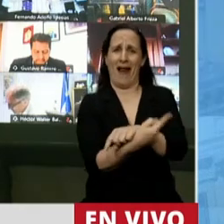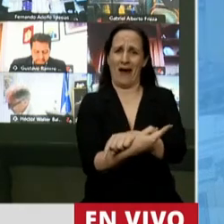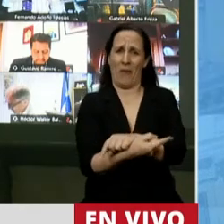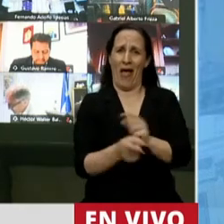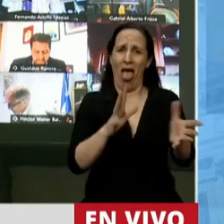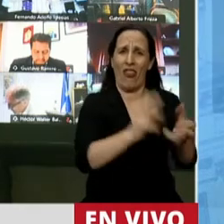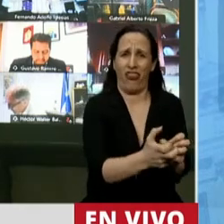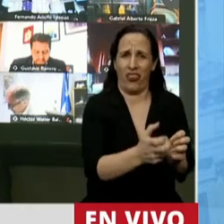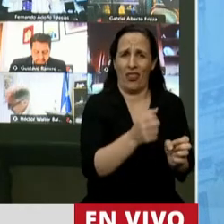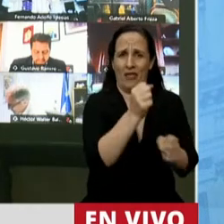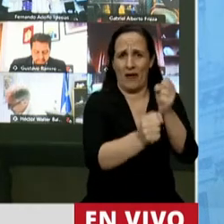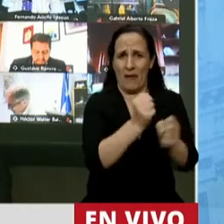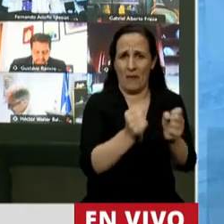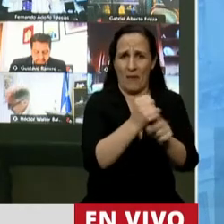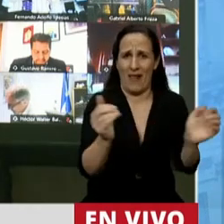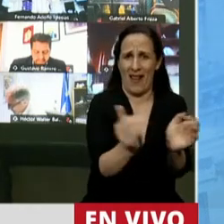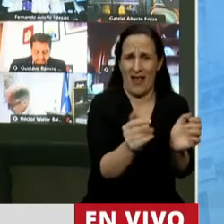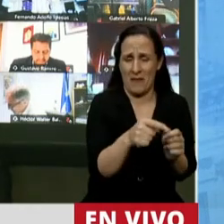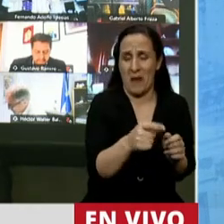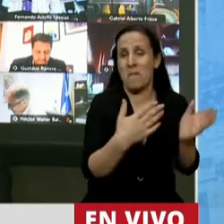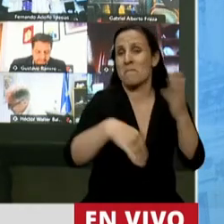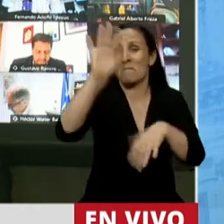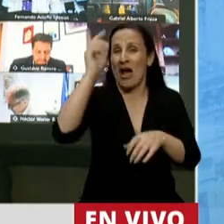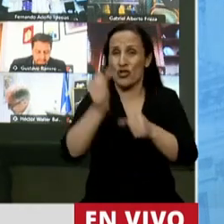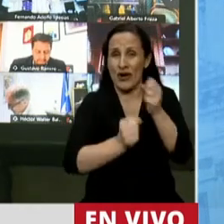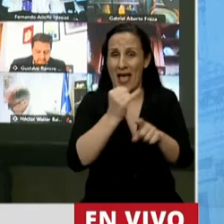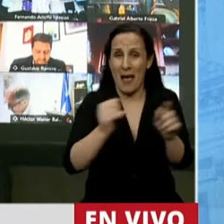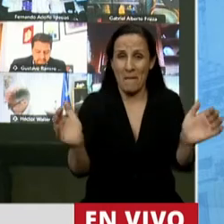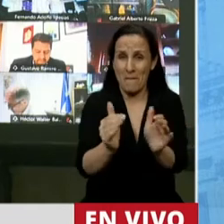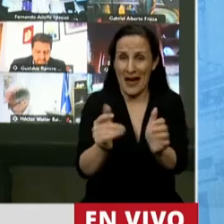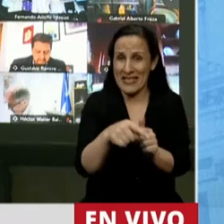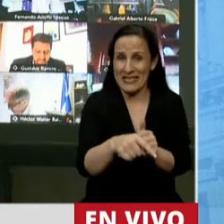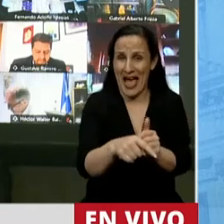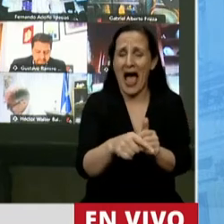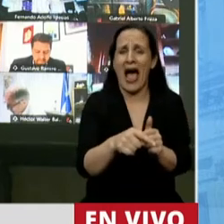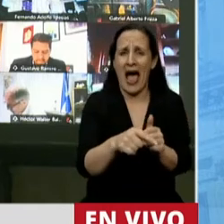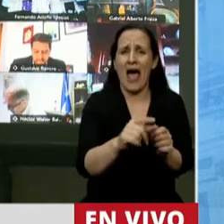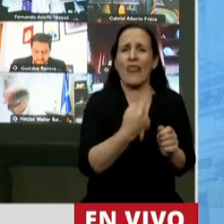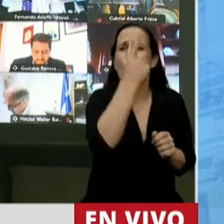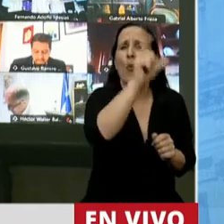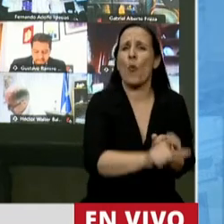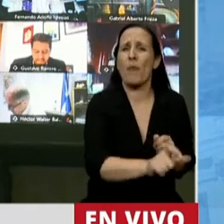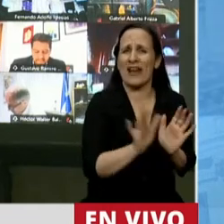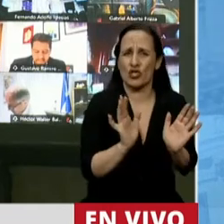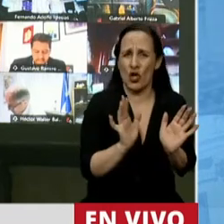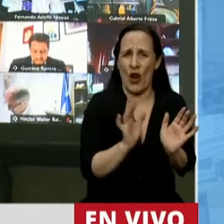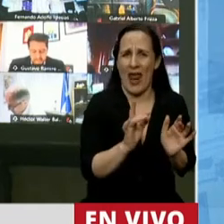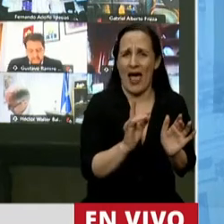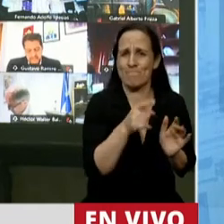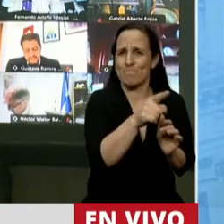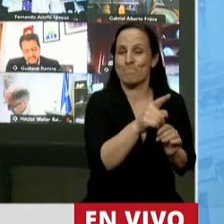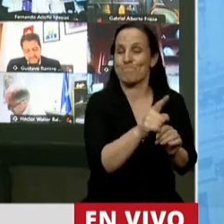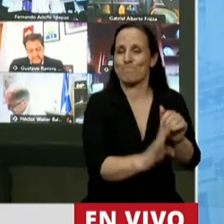a las pymes, porque muchas de ellas, tal vez la mayoría, están formadas como empresas unipersonales. Sus titulares